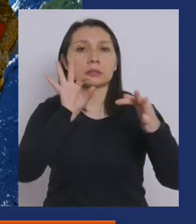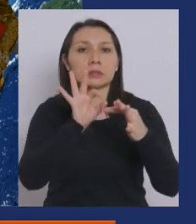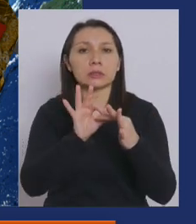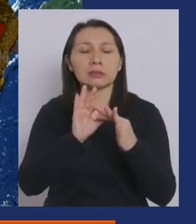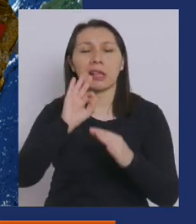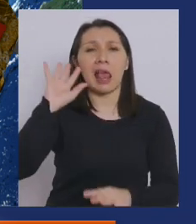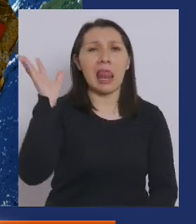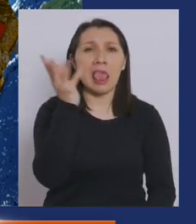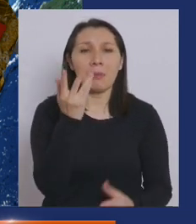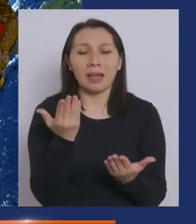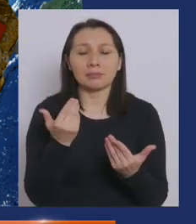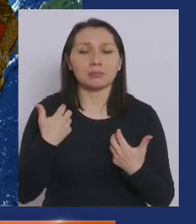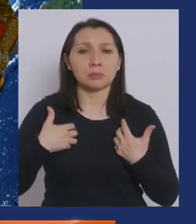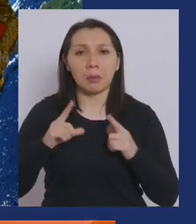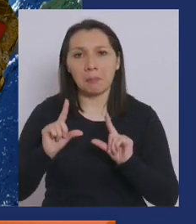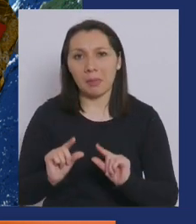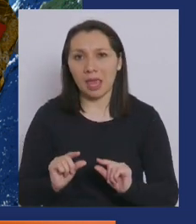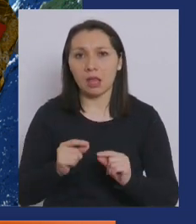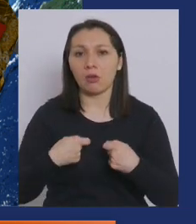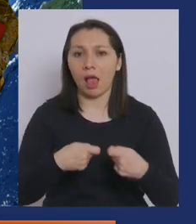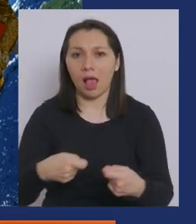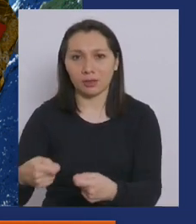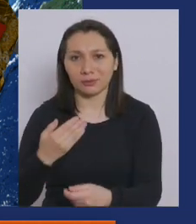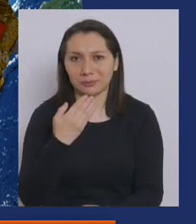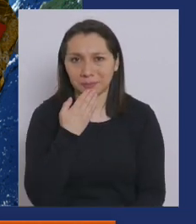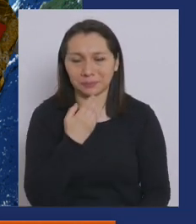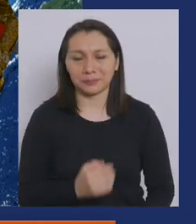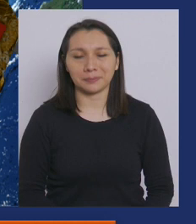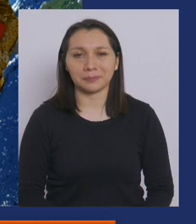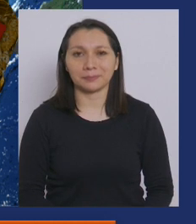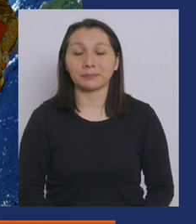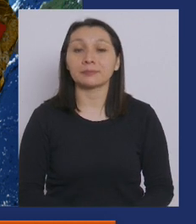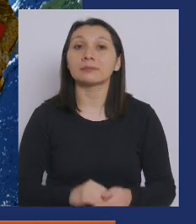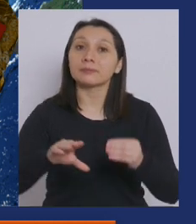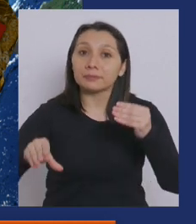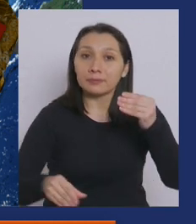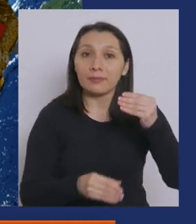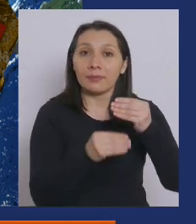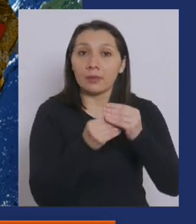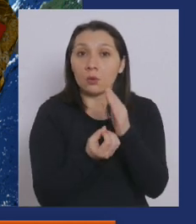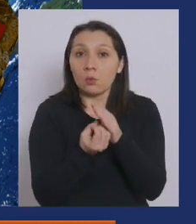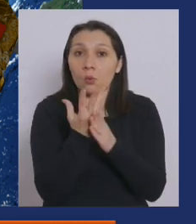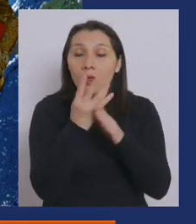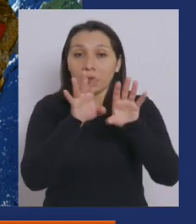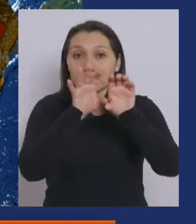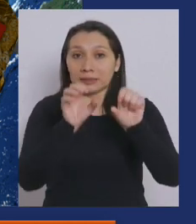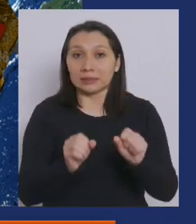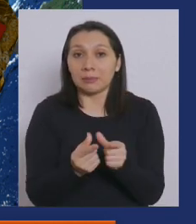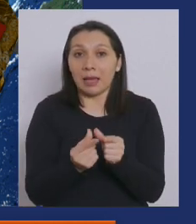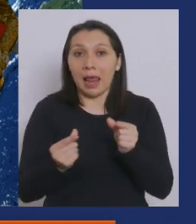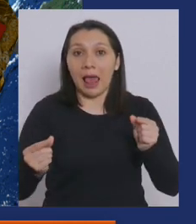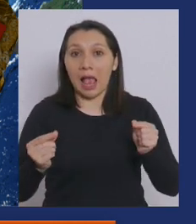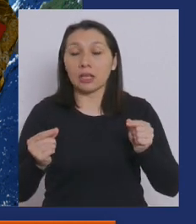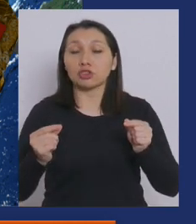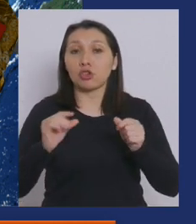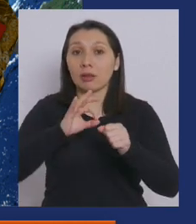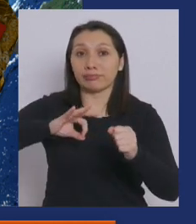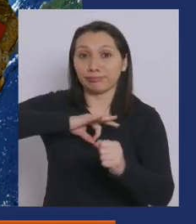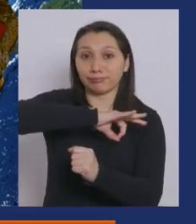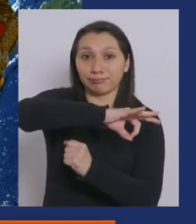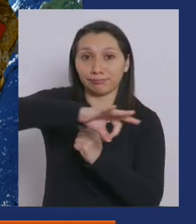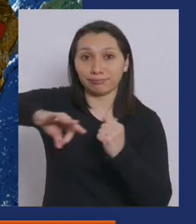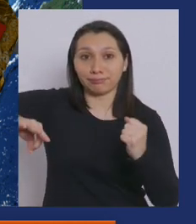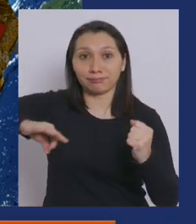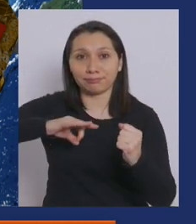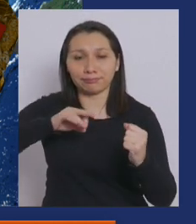condiciones climáticas y con menor costo. Adicionalmente, este nuevo sistema nacional satelital va a